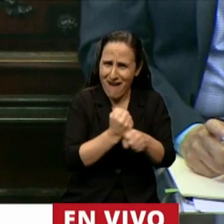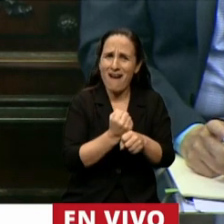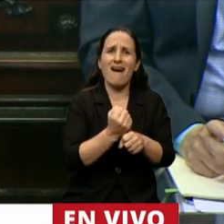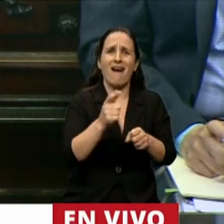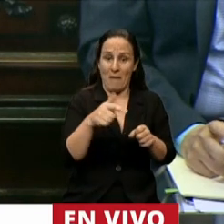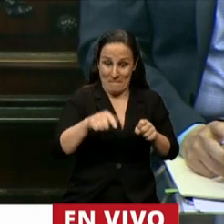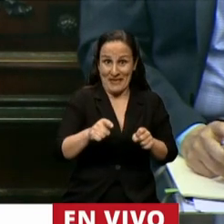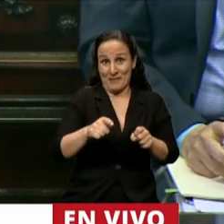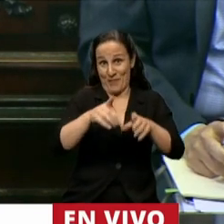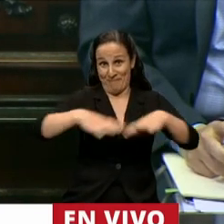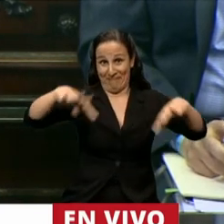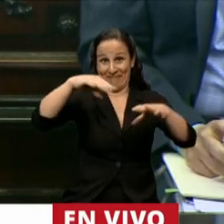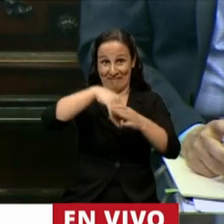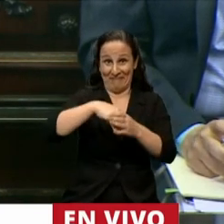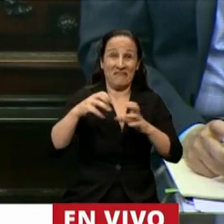debaten en estos recintos.